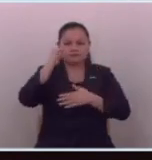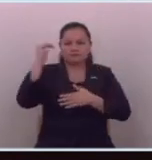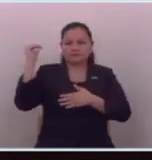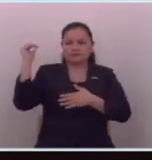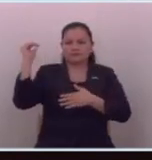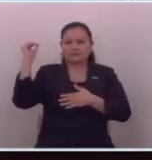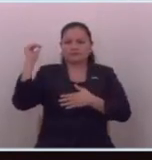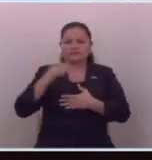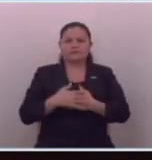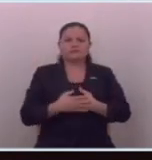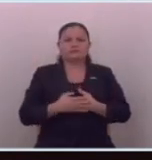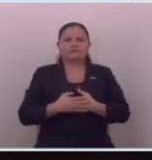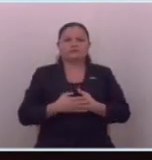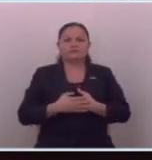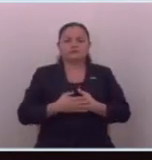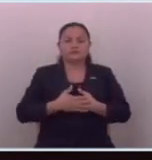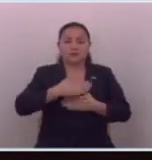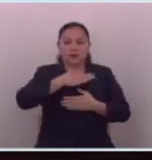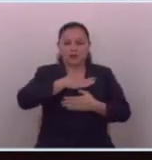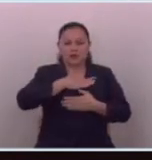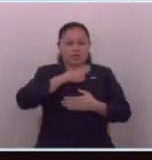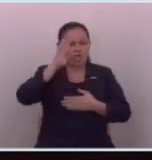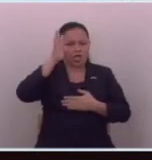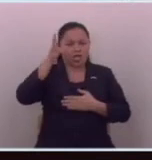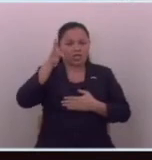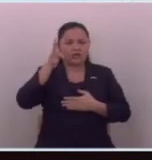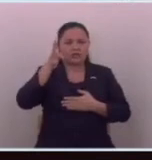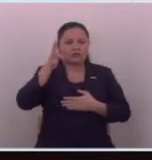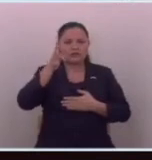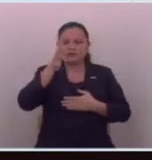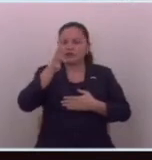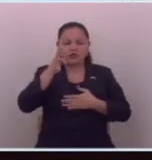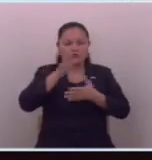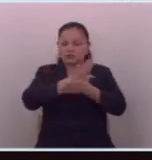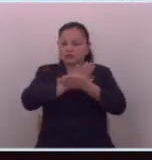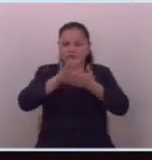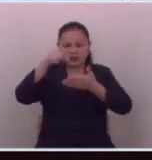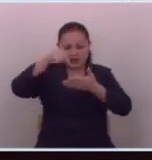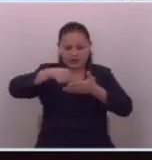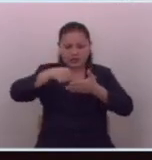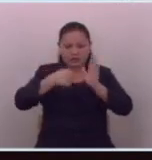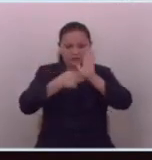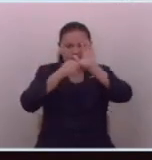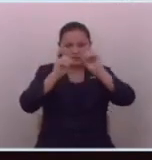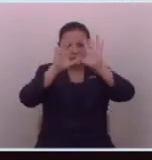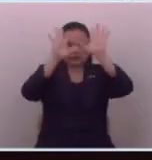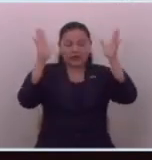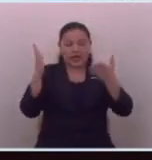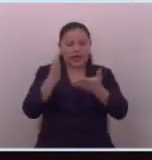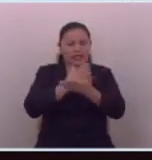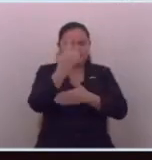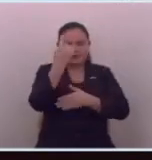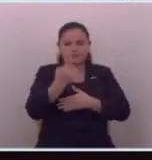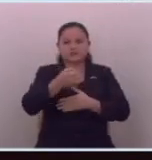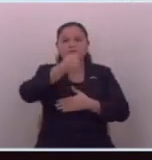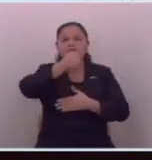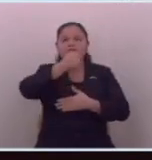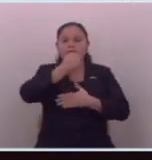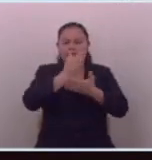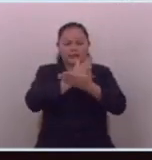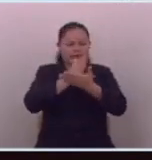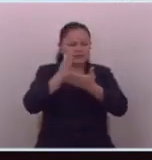y yo desmiento categóricamente aquí a ningún periodista